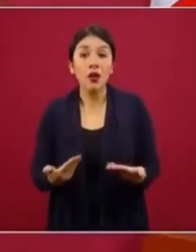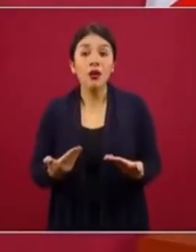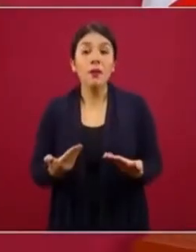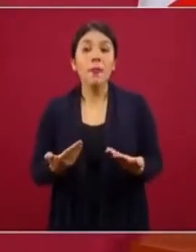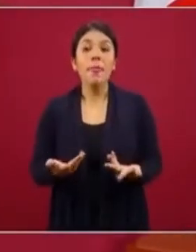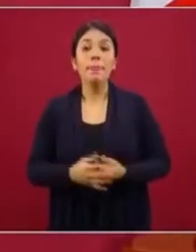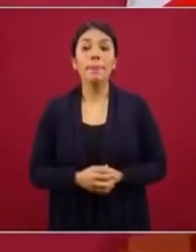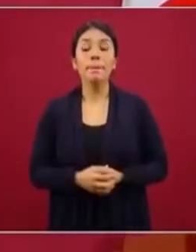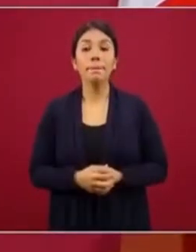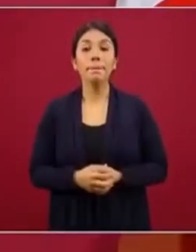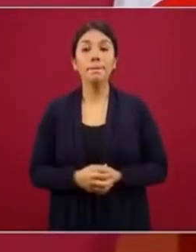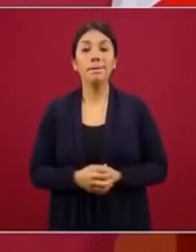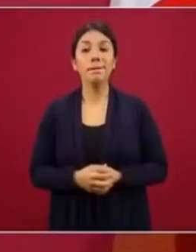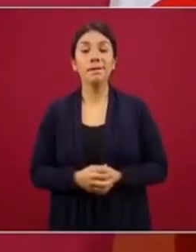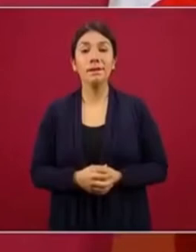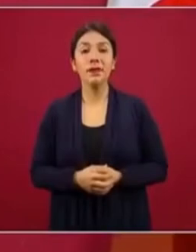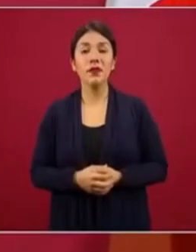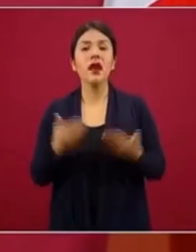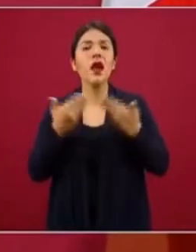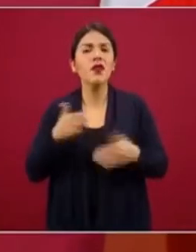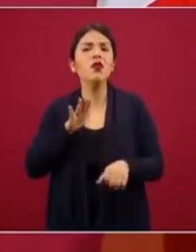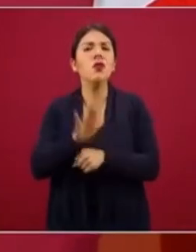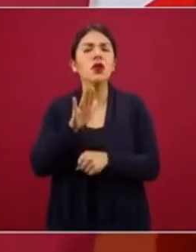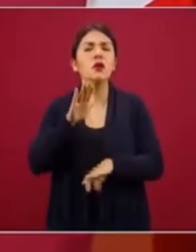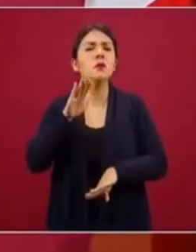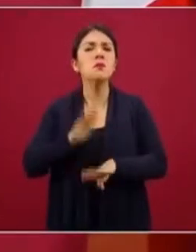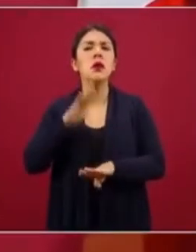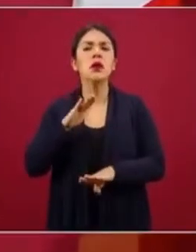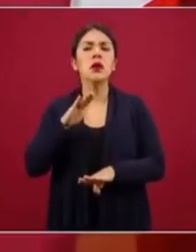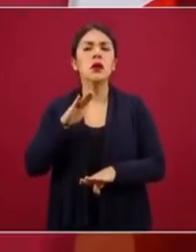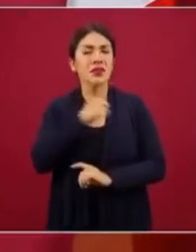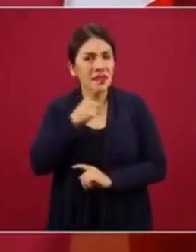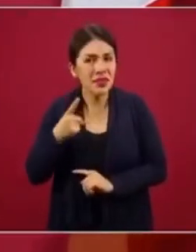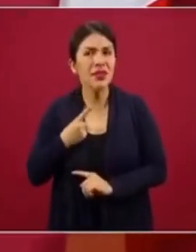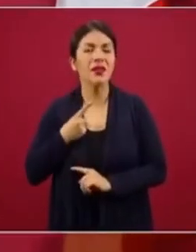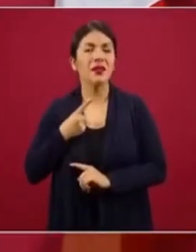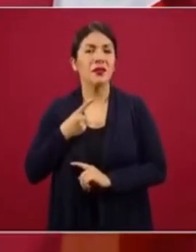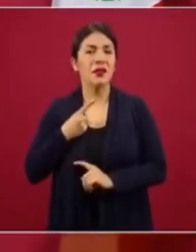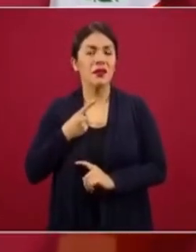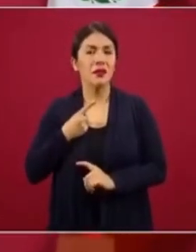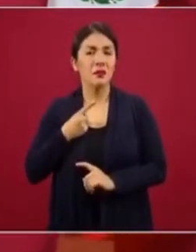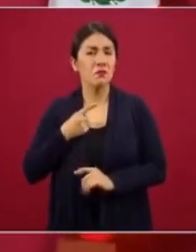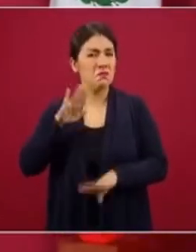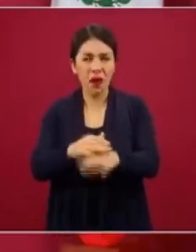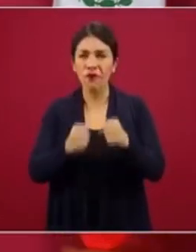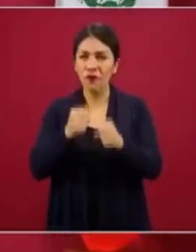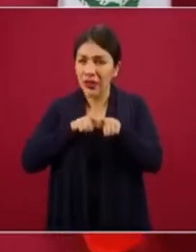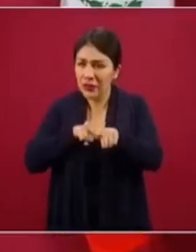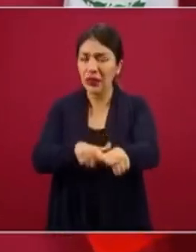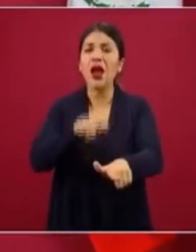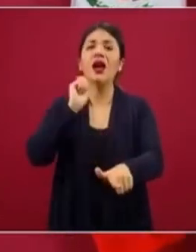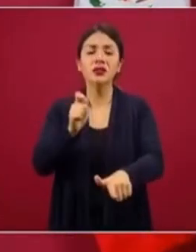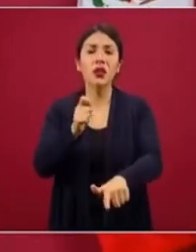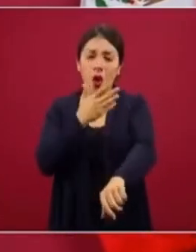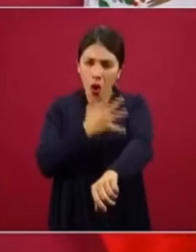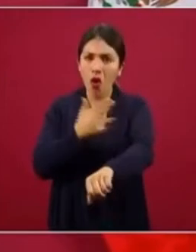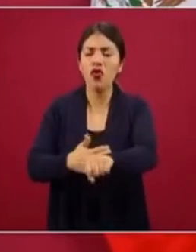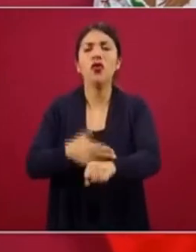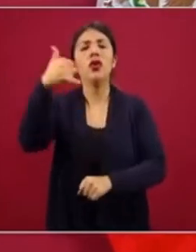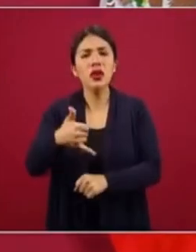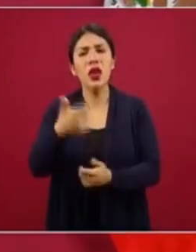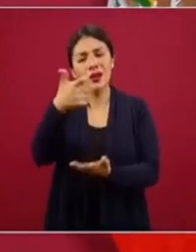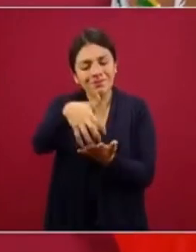Ahora lo que debe prevalecer es la honestidad y la